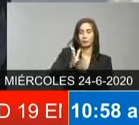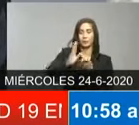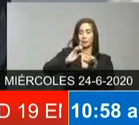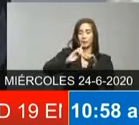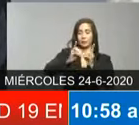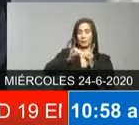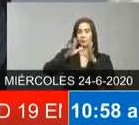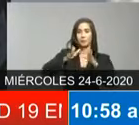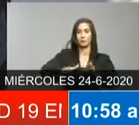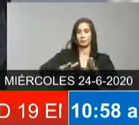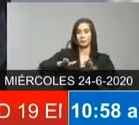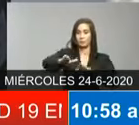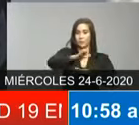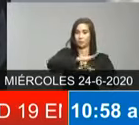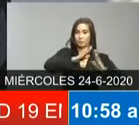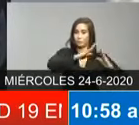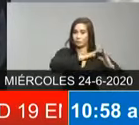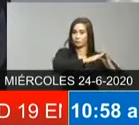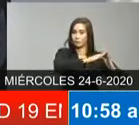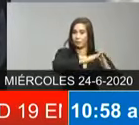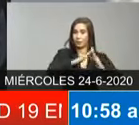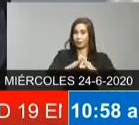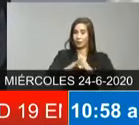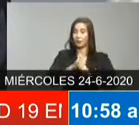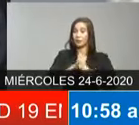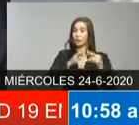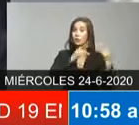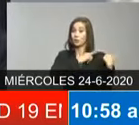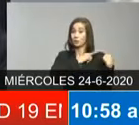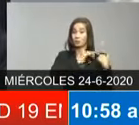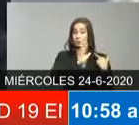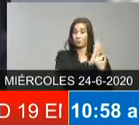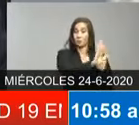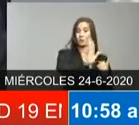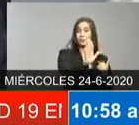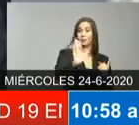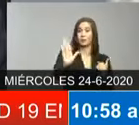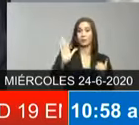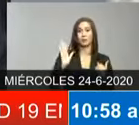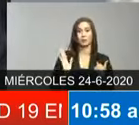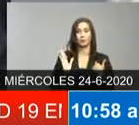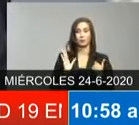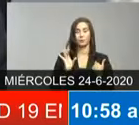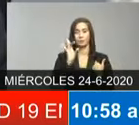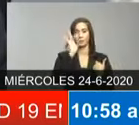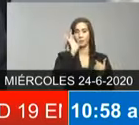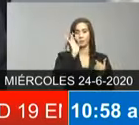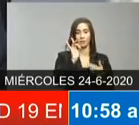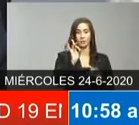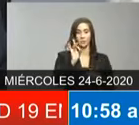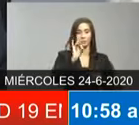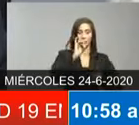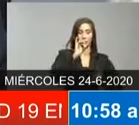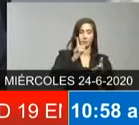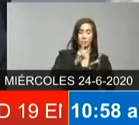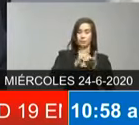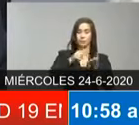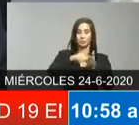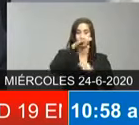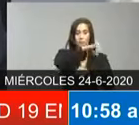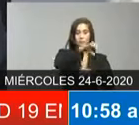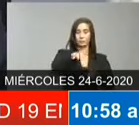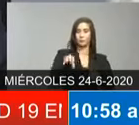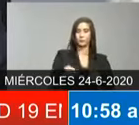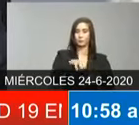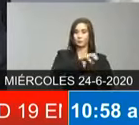que son responsables de sus intervenciones en cada una de las ocho áreas del Distrito Nacional y